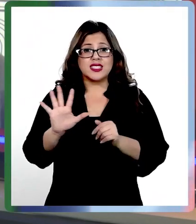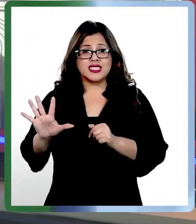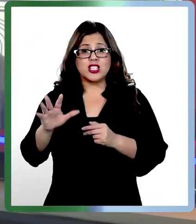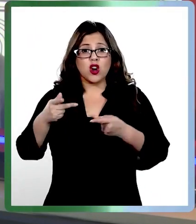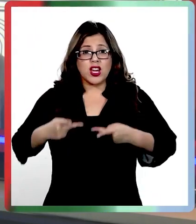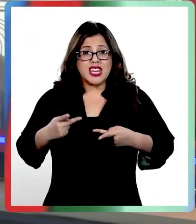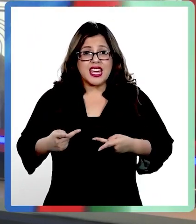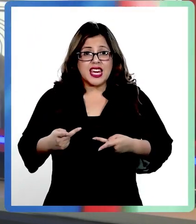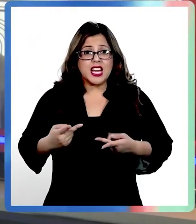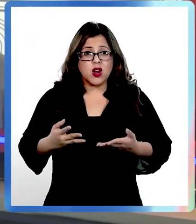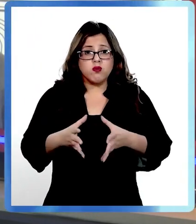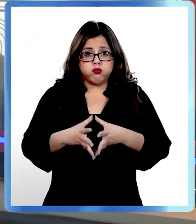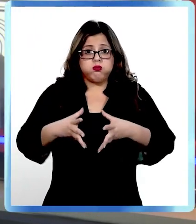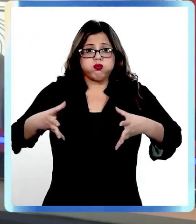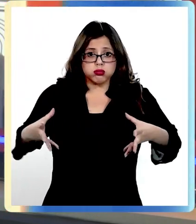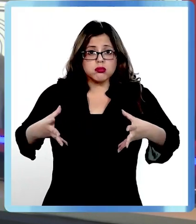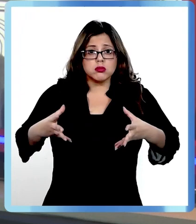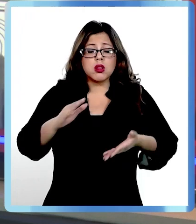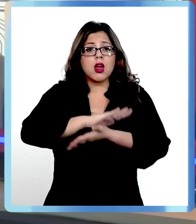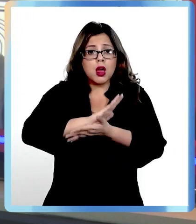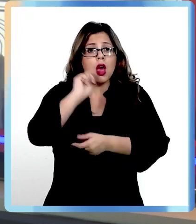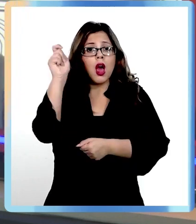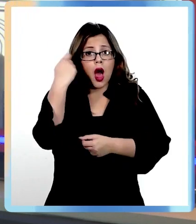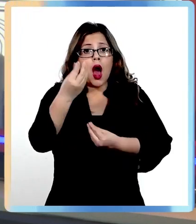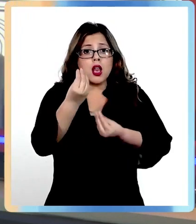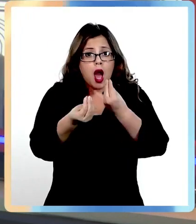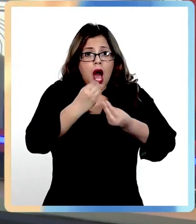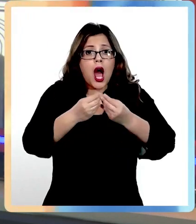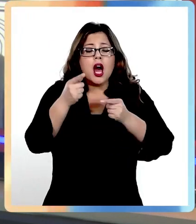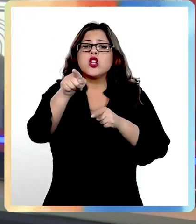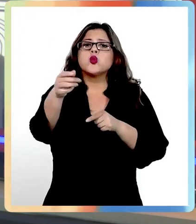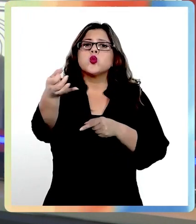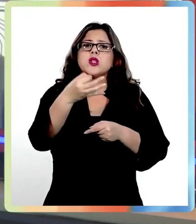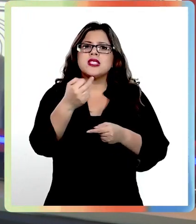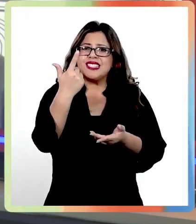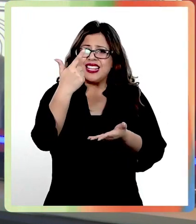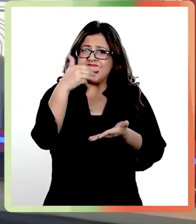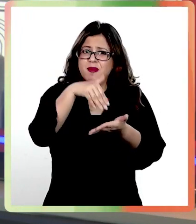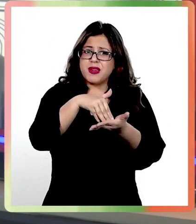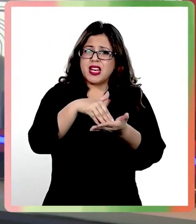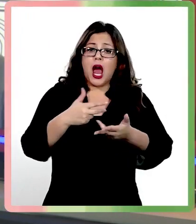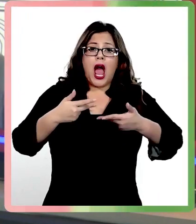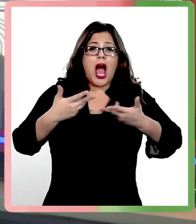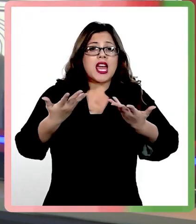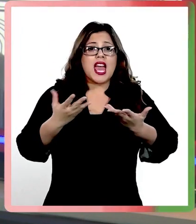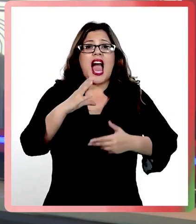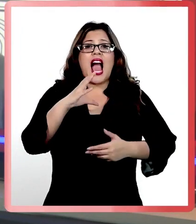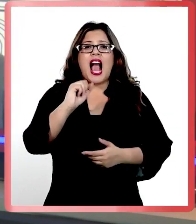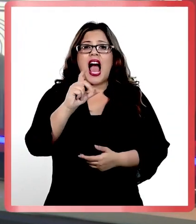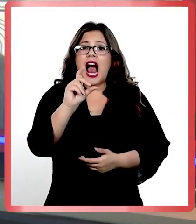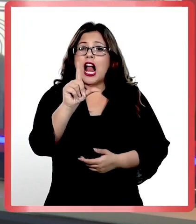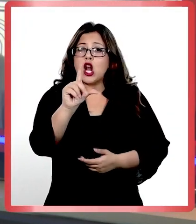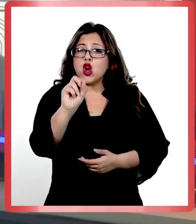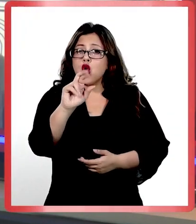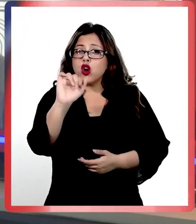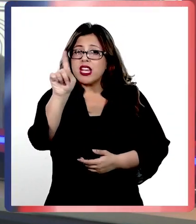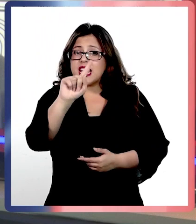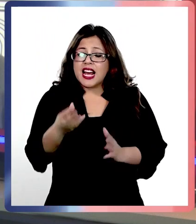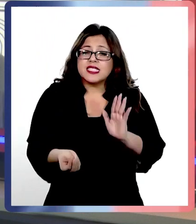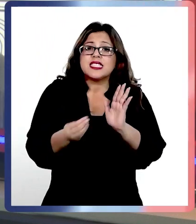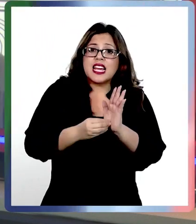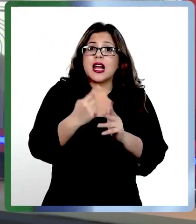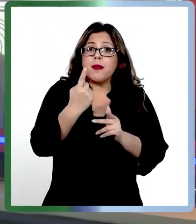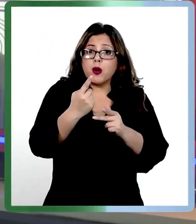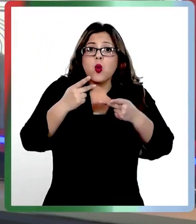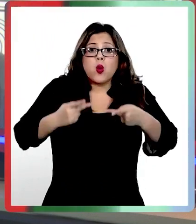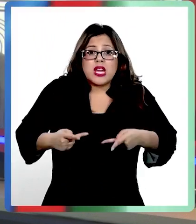se pueden subir en fiestas patrias, de verdad, es impresionante. Y tú mencionabas que son siete mil calorías extras para subir un solo kilo. ¿Eso quiere decir